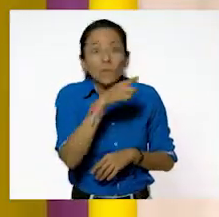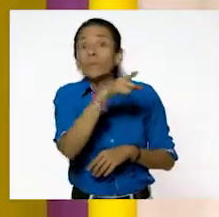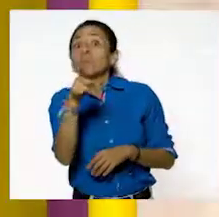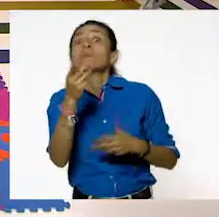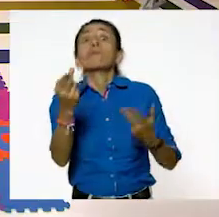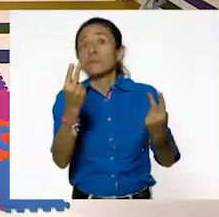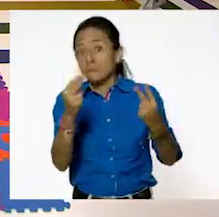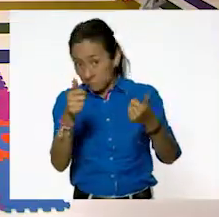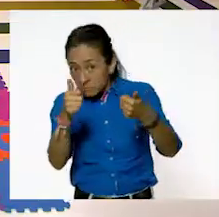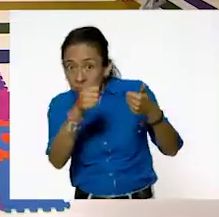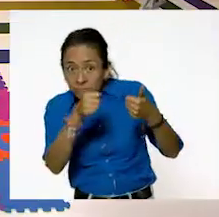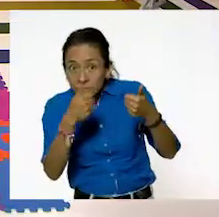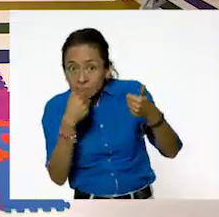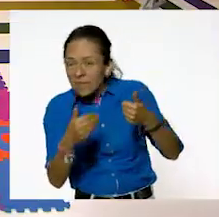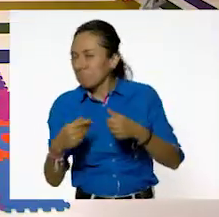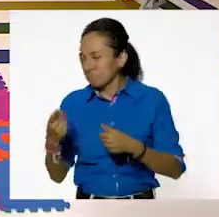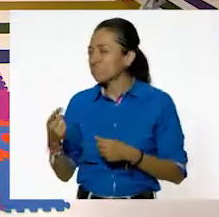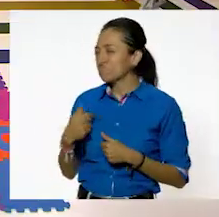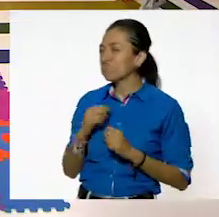bien.